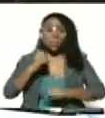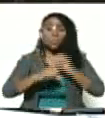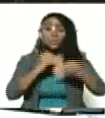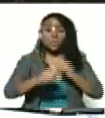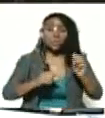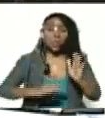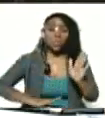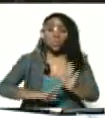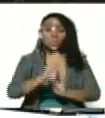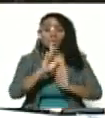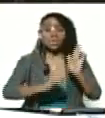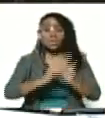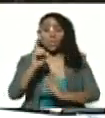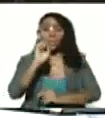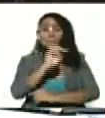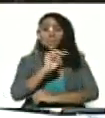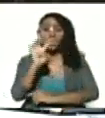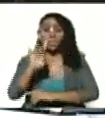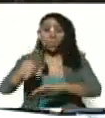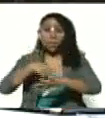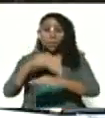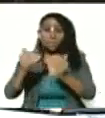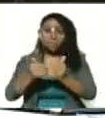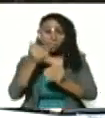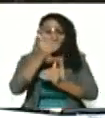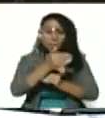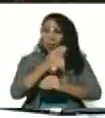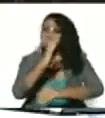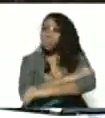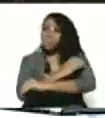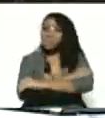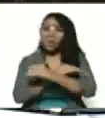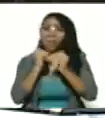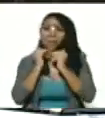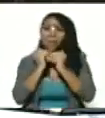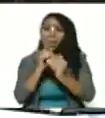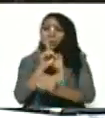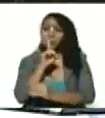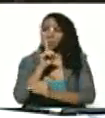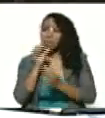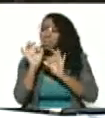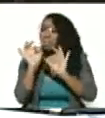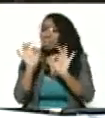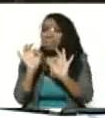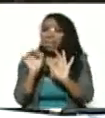sorprende mucho que 24 horas después la oposición esté en silencio, no digan nada.